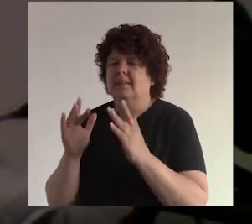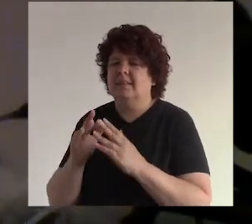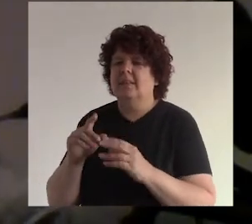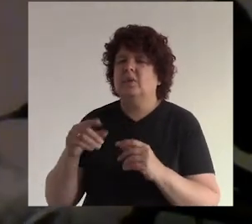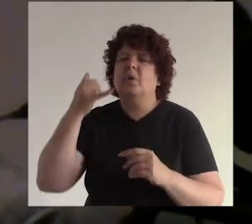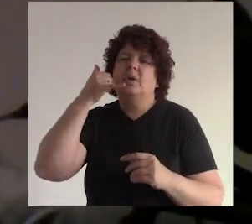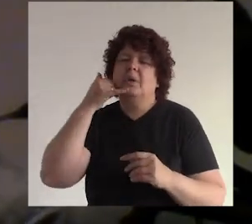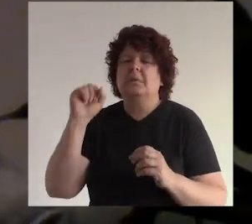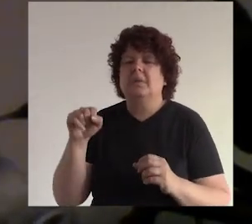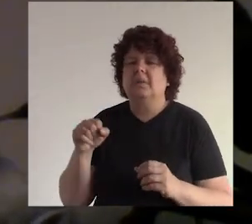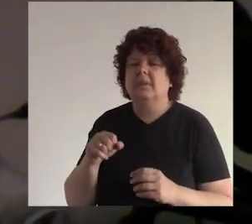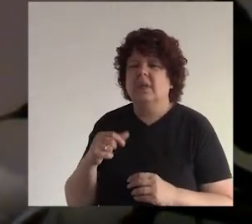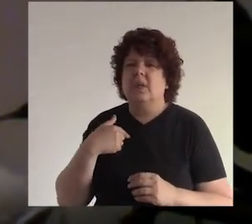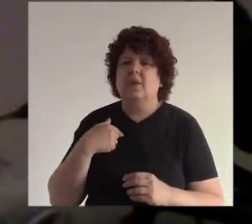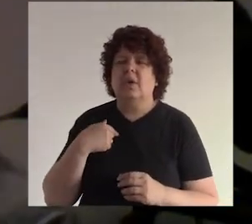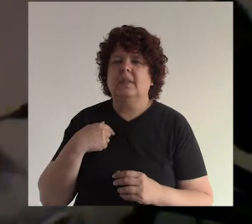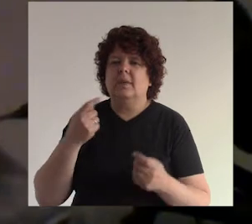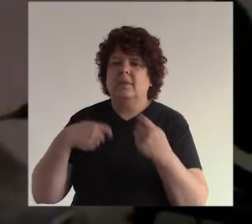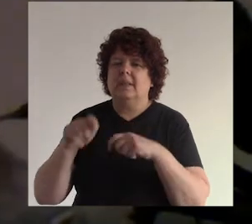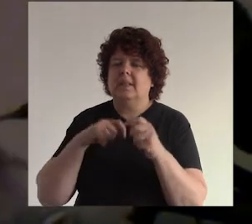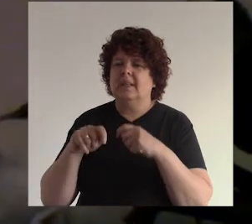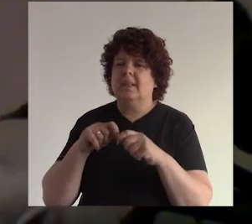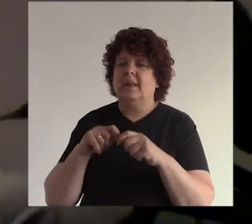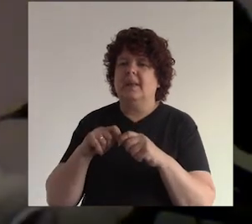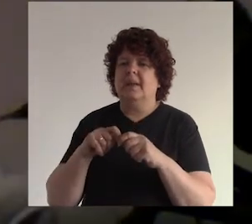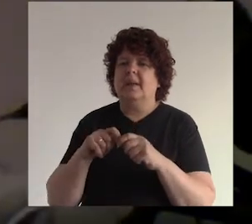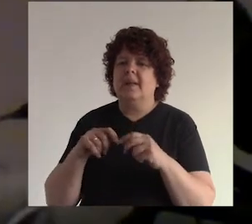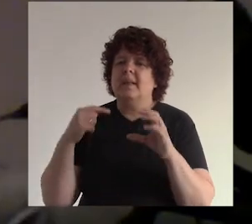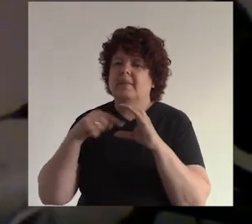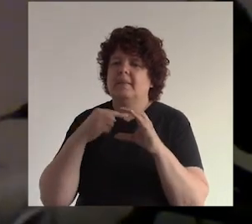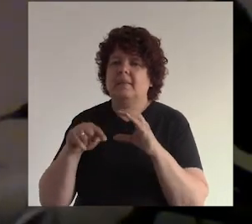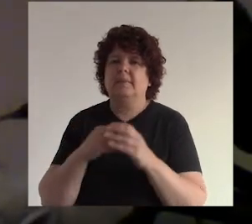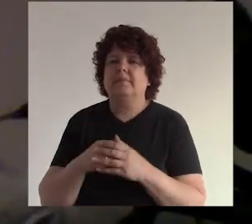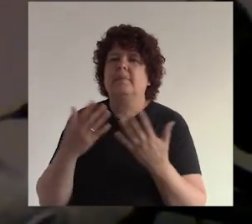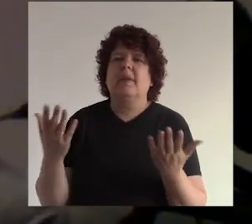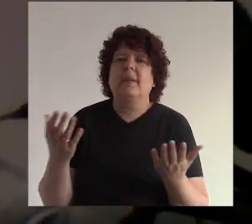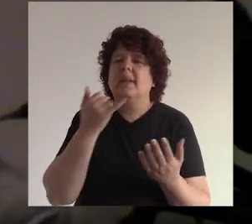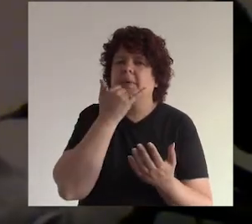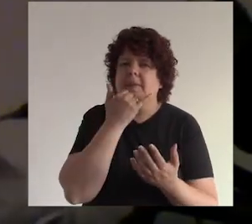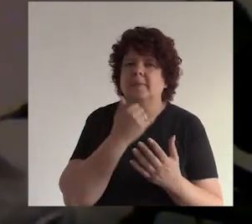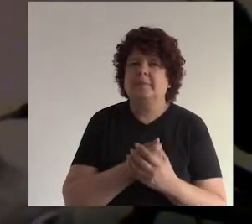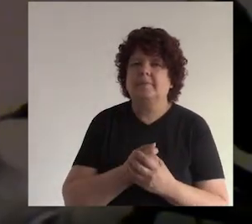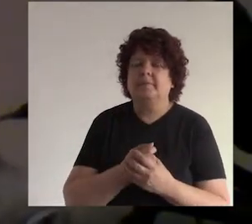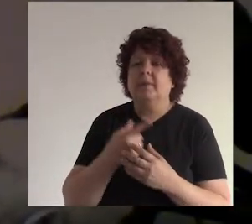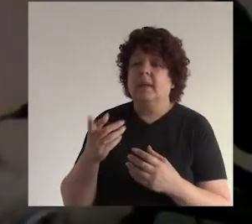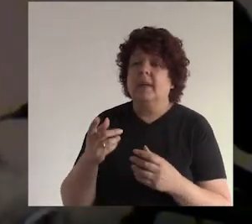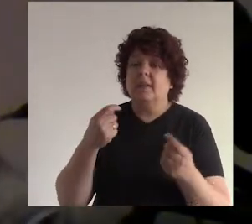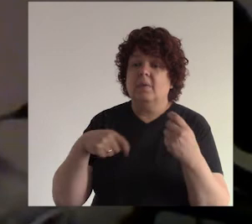a lo mucho vendían por teléfono por center y yo hice una tienda virtual en el 2009 ¿no? y adivinen qué pasó